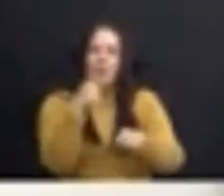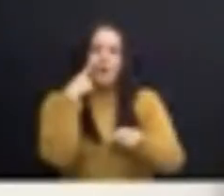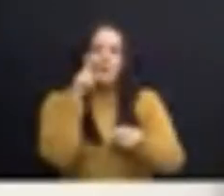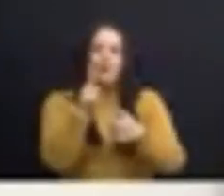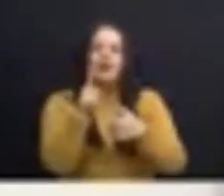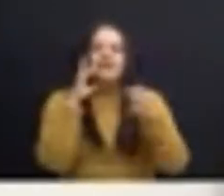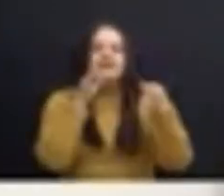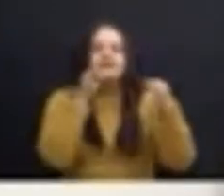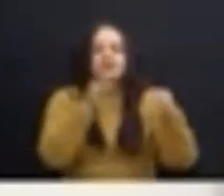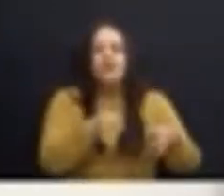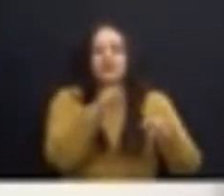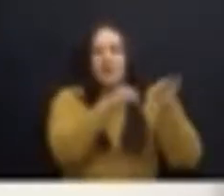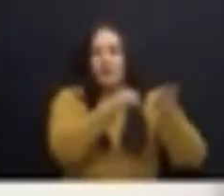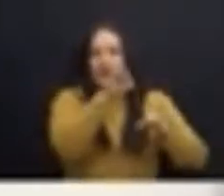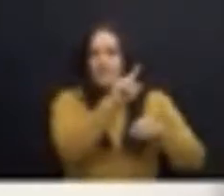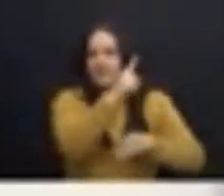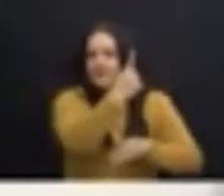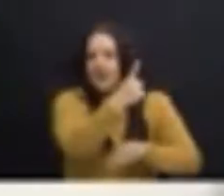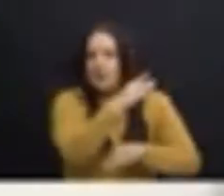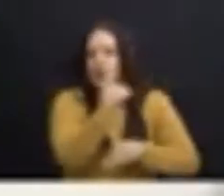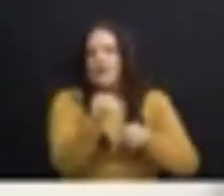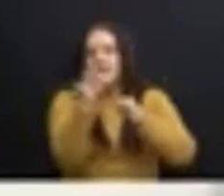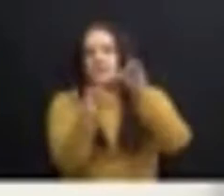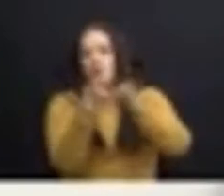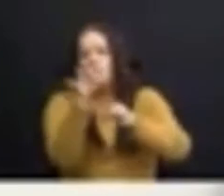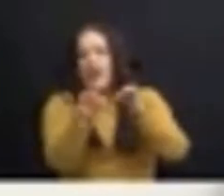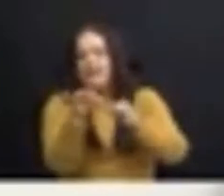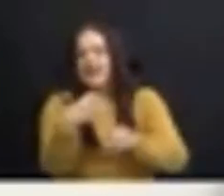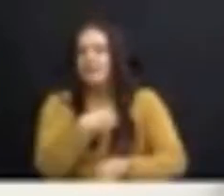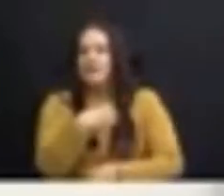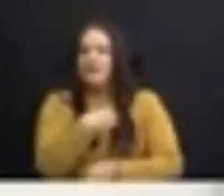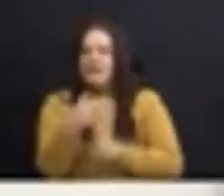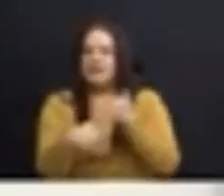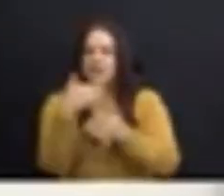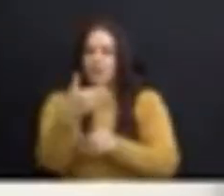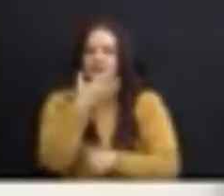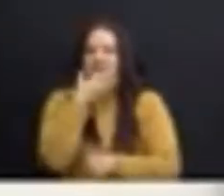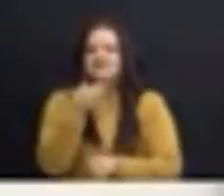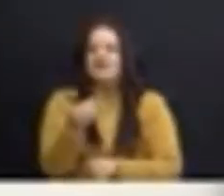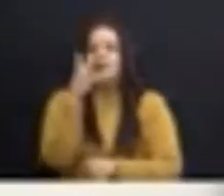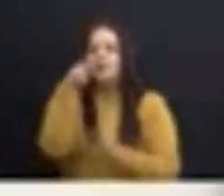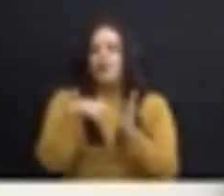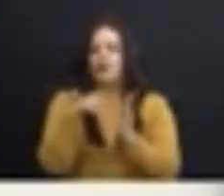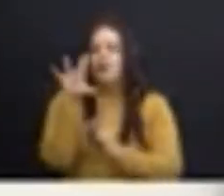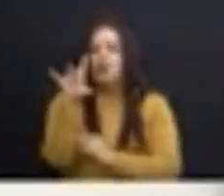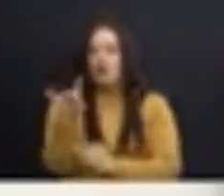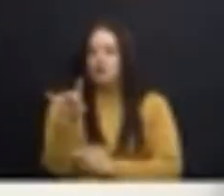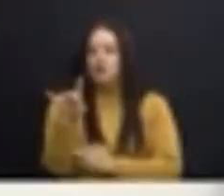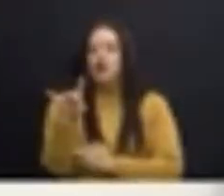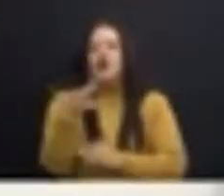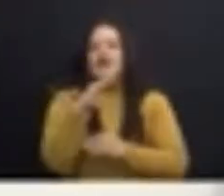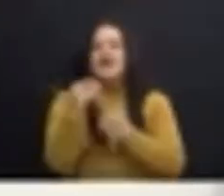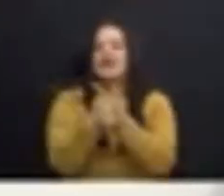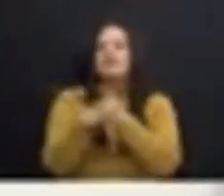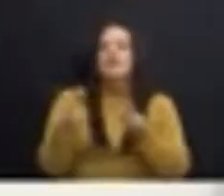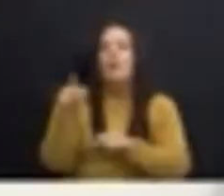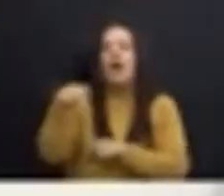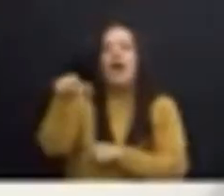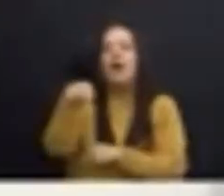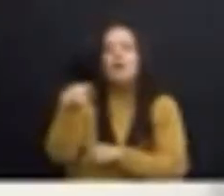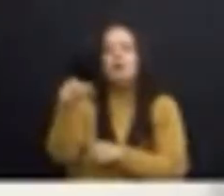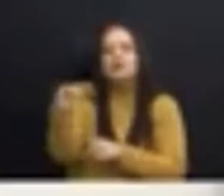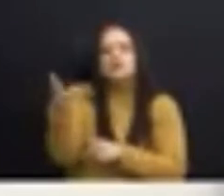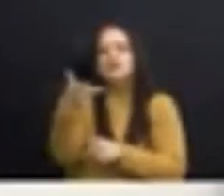Tribunal Penal Primero y del Tribunal de Operaciones después de diciembre del 2008, que exoneró a los acusados y señaló que la